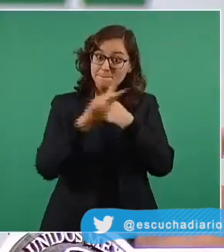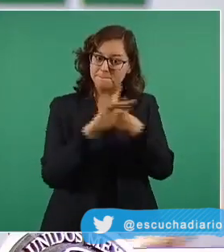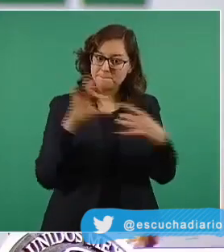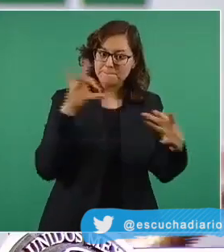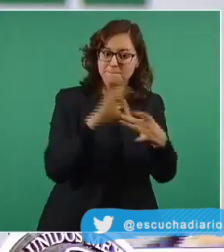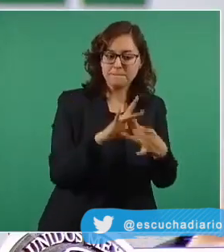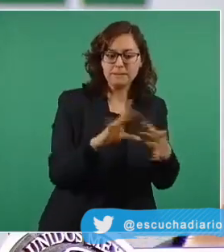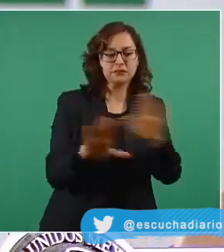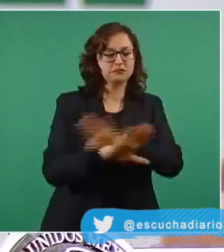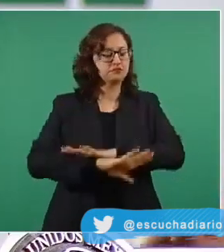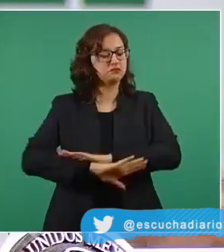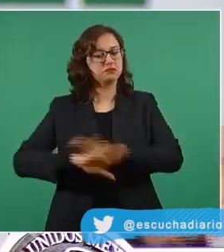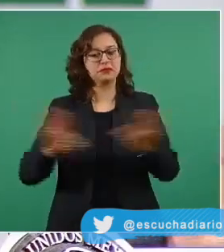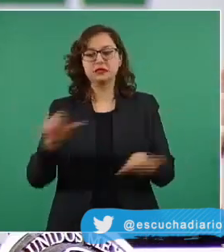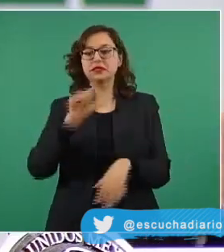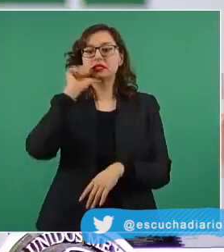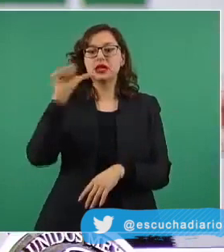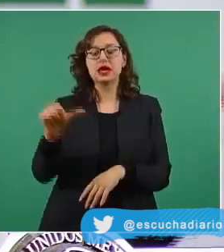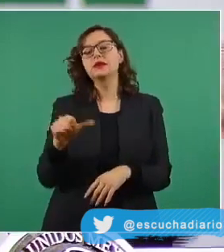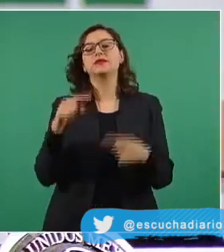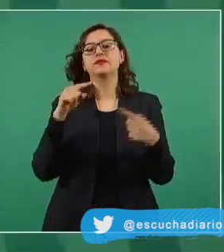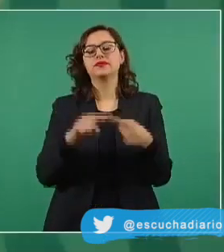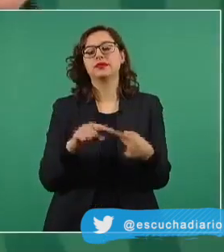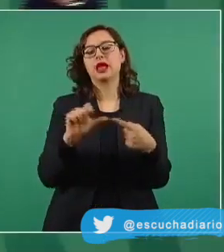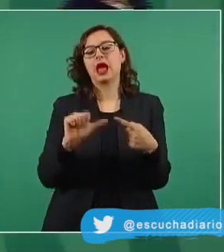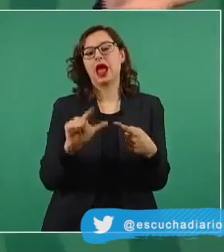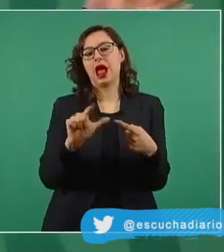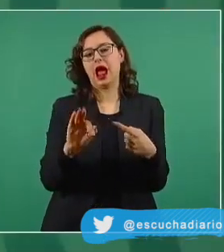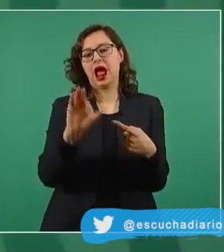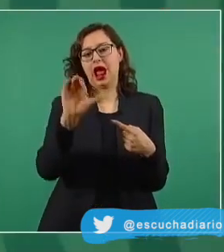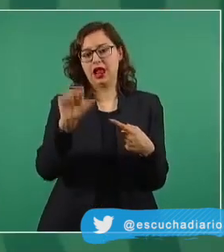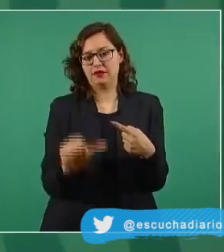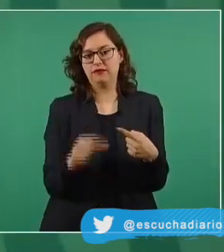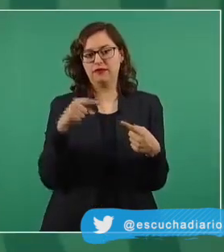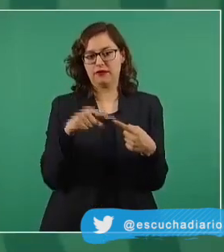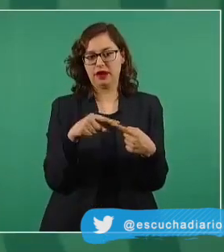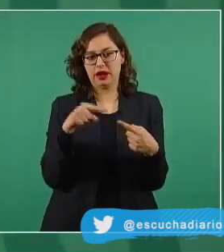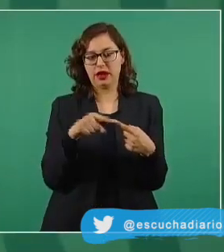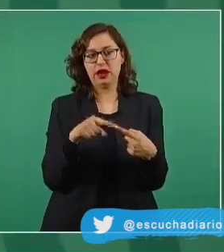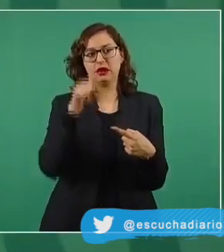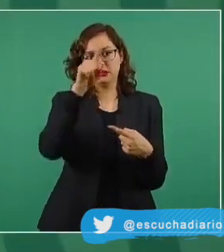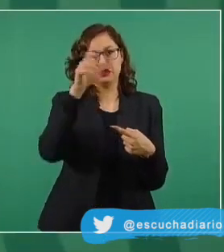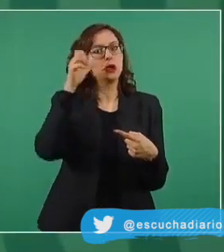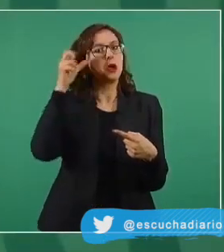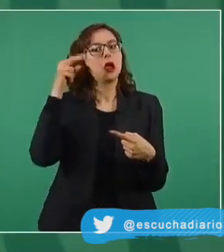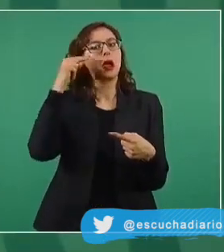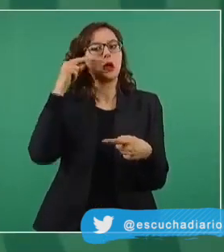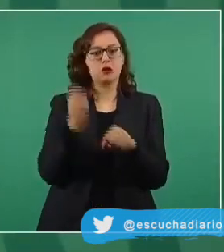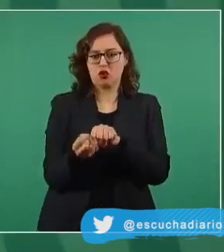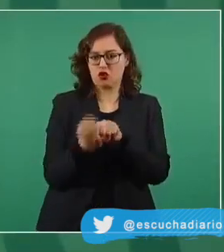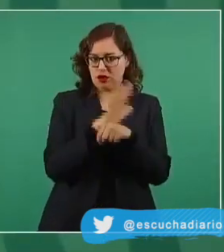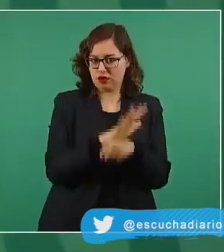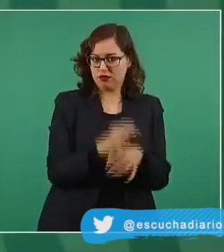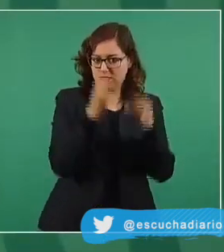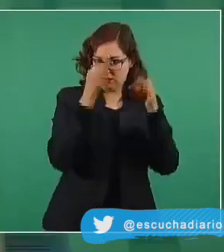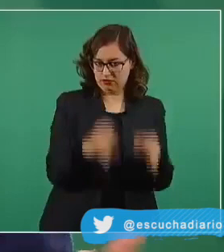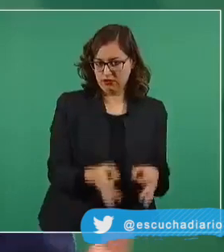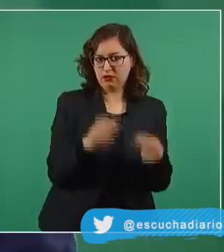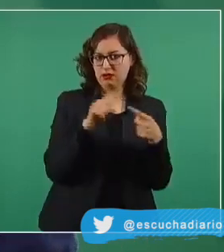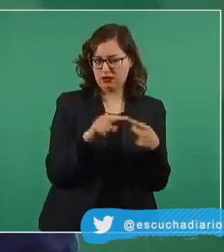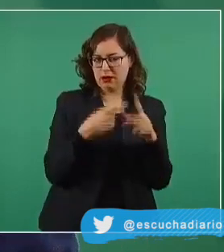y cerca del 97% de ellas no fue vacunada. Es necesario que las personas con COVID-19 midan su